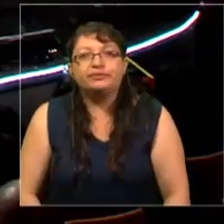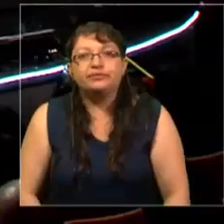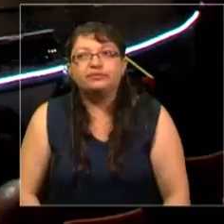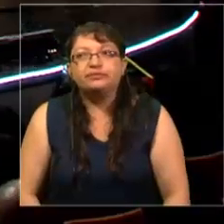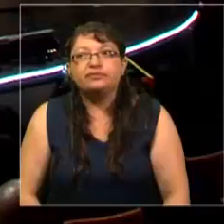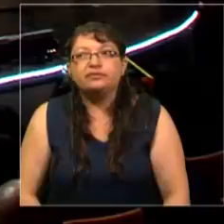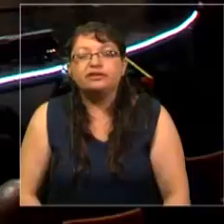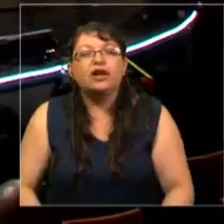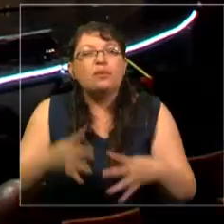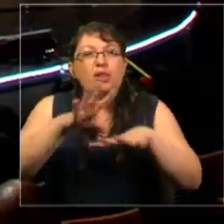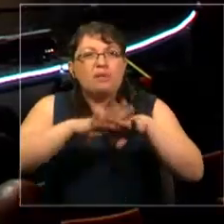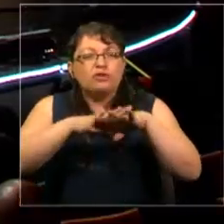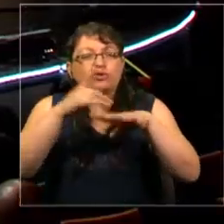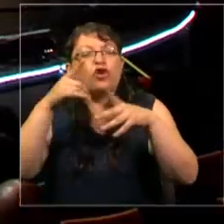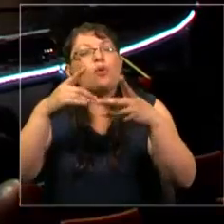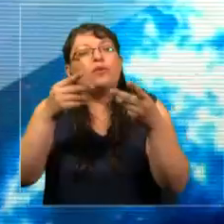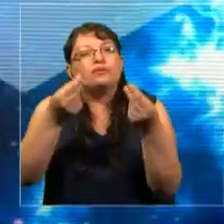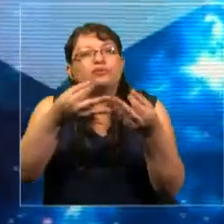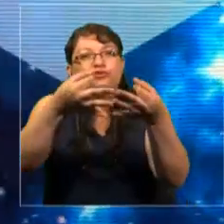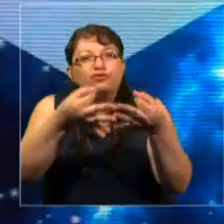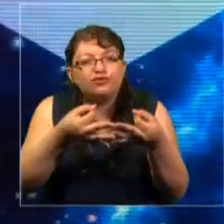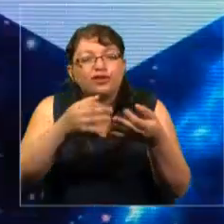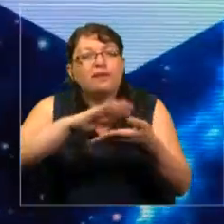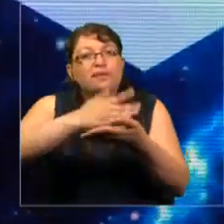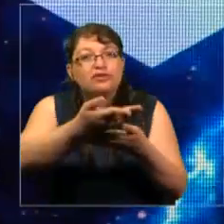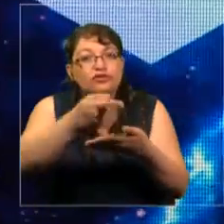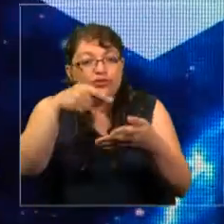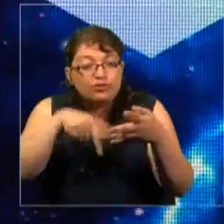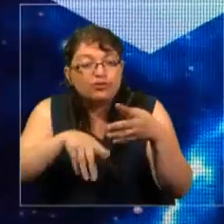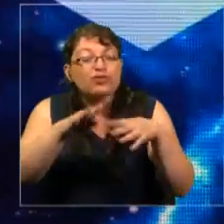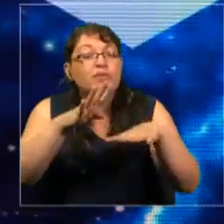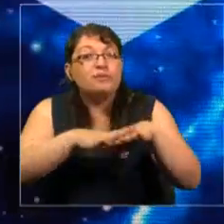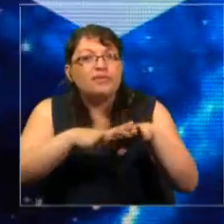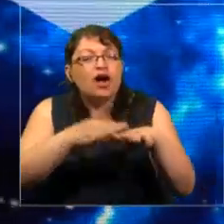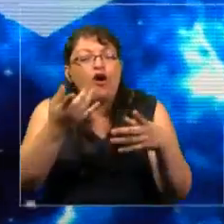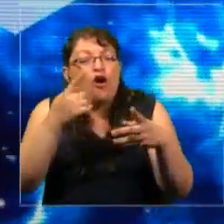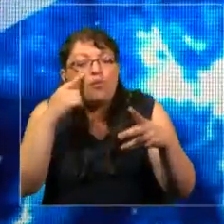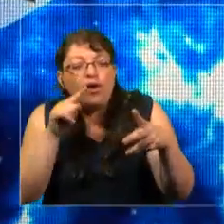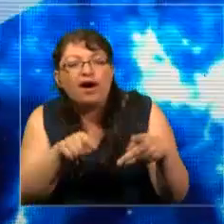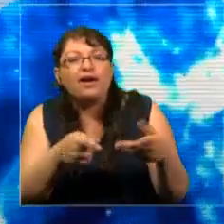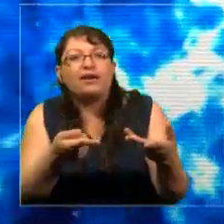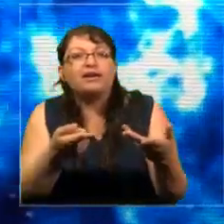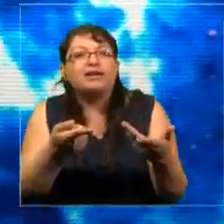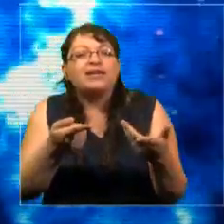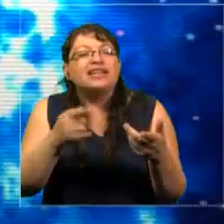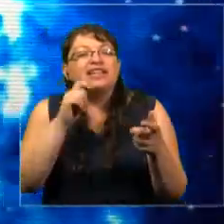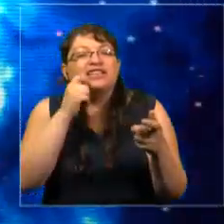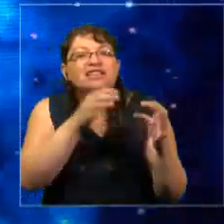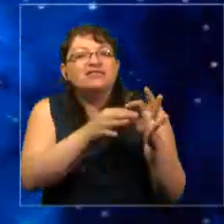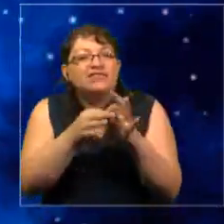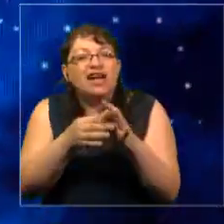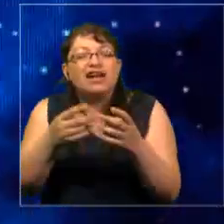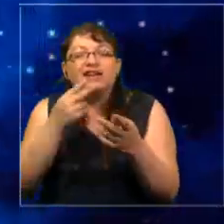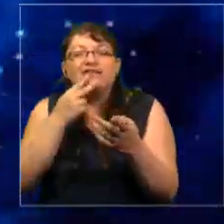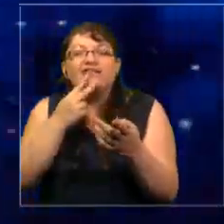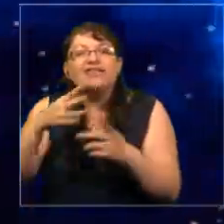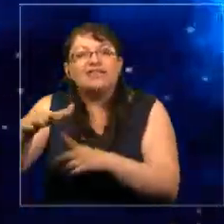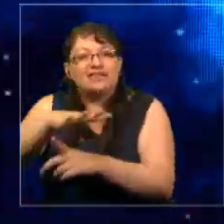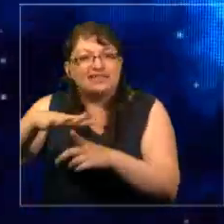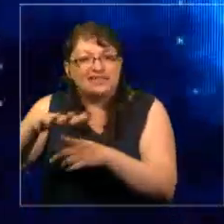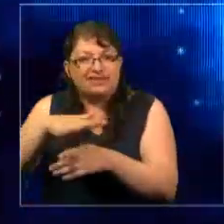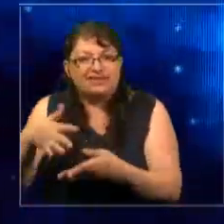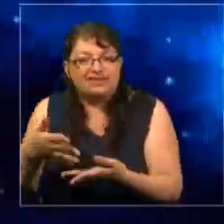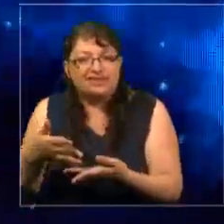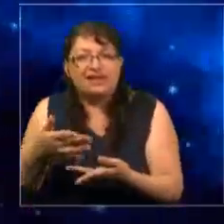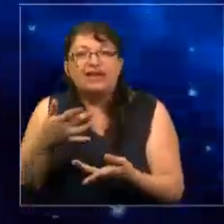dentro del algoritmo, el algoritmo que determina cada vez más las realidades donde vivimos. Ya que tenemos